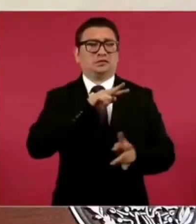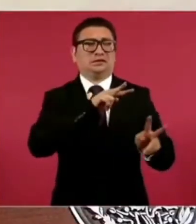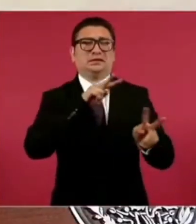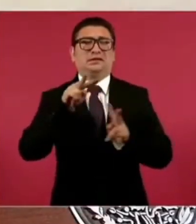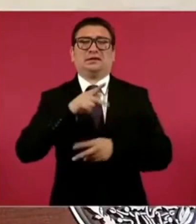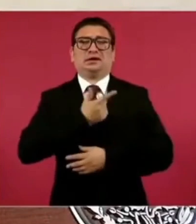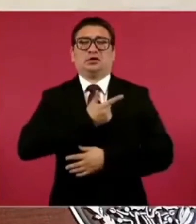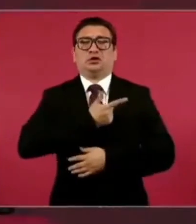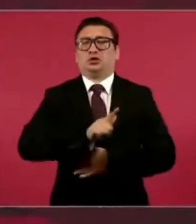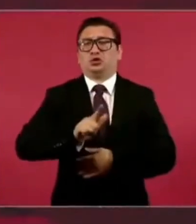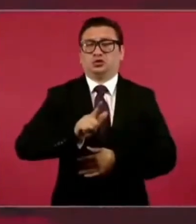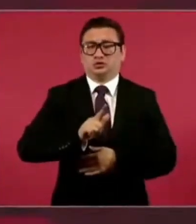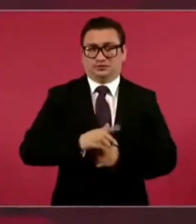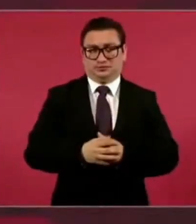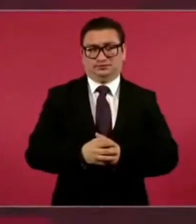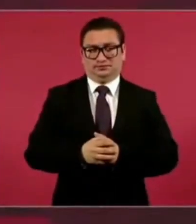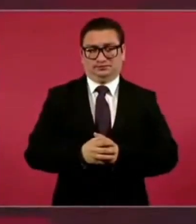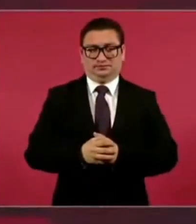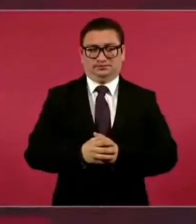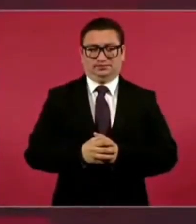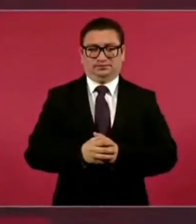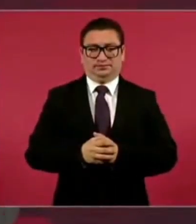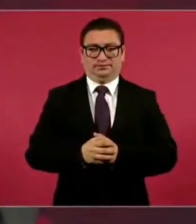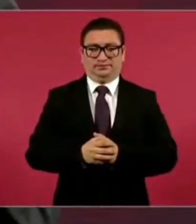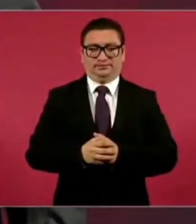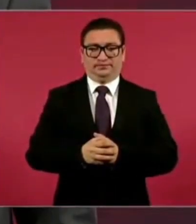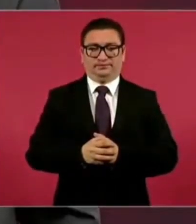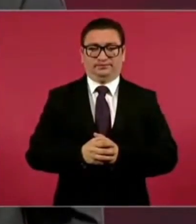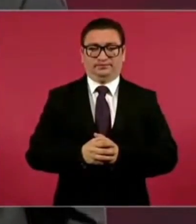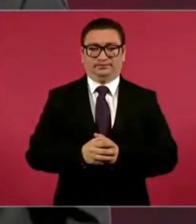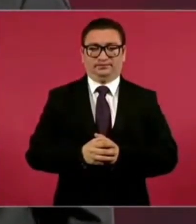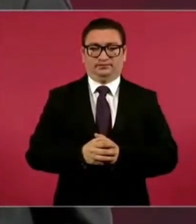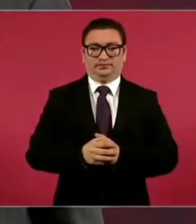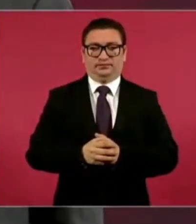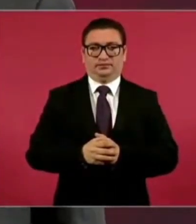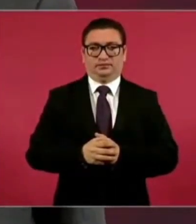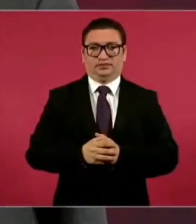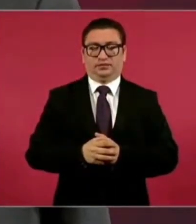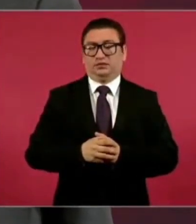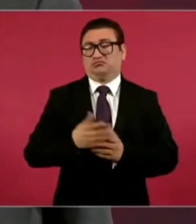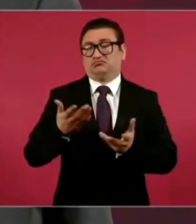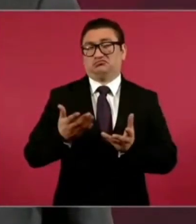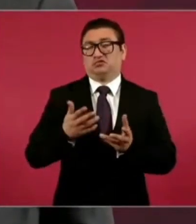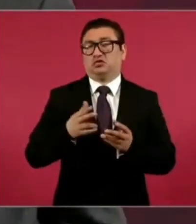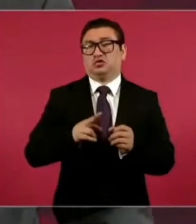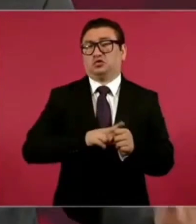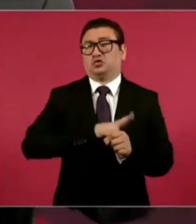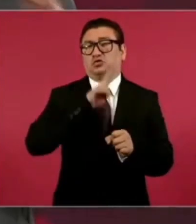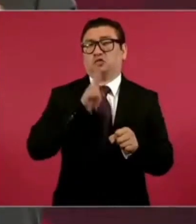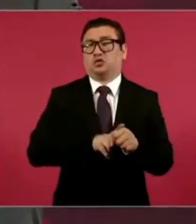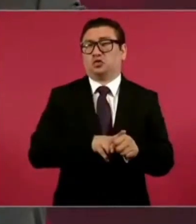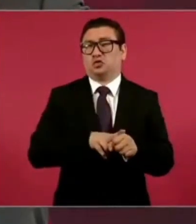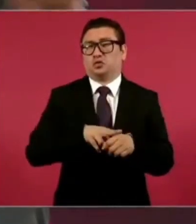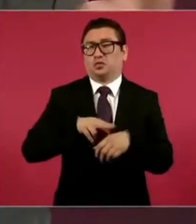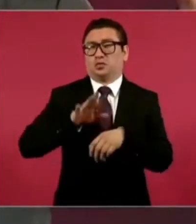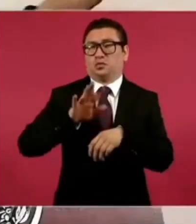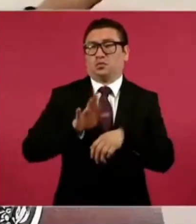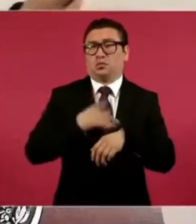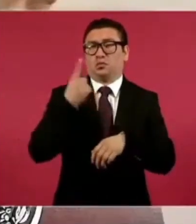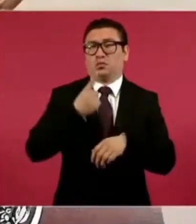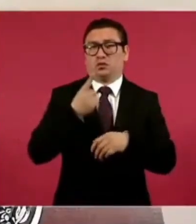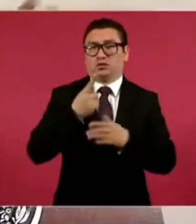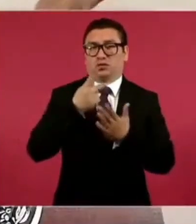Y además es normal, porque son dos